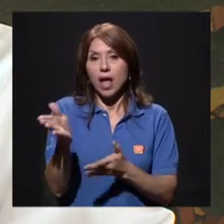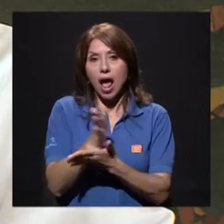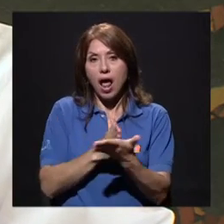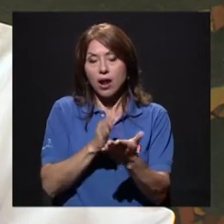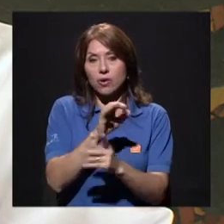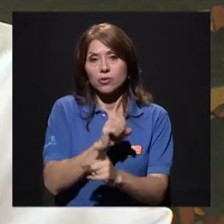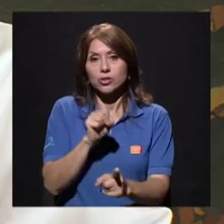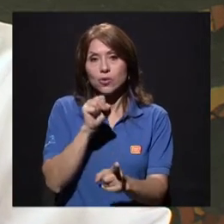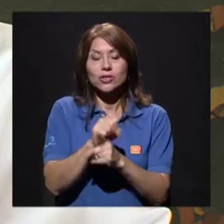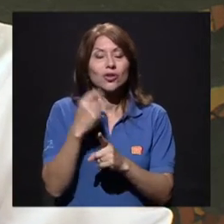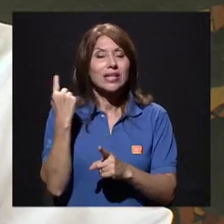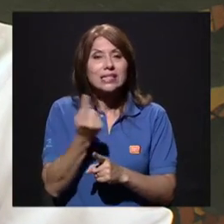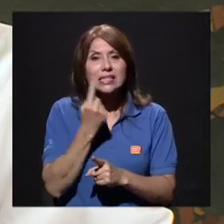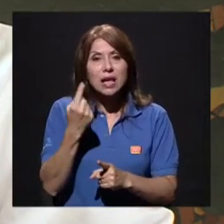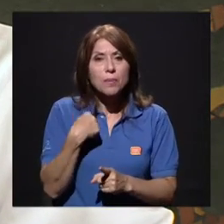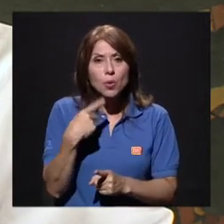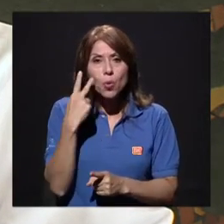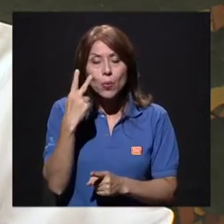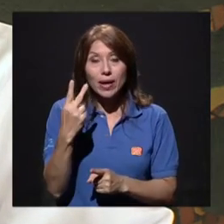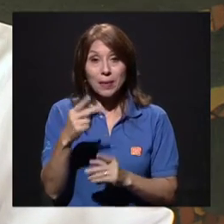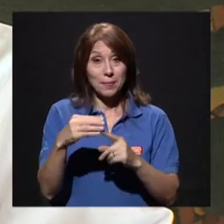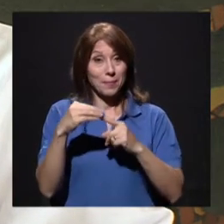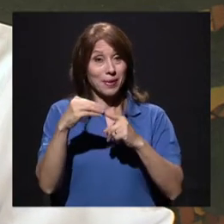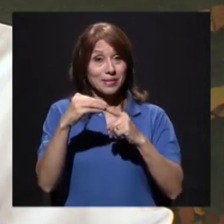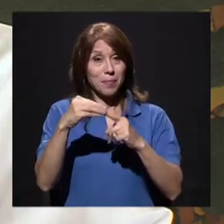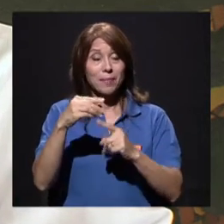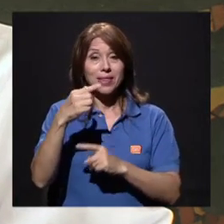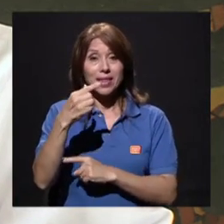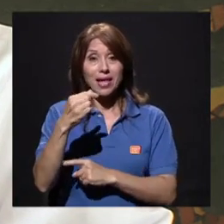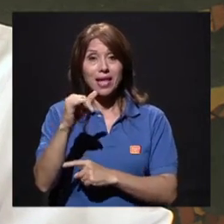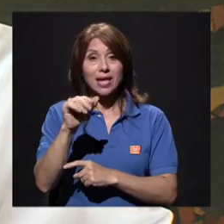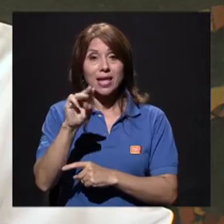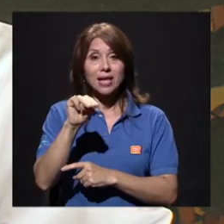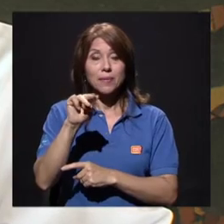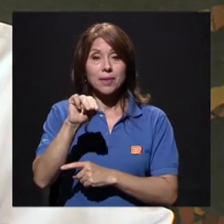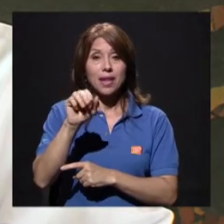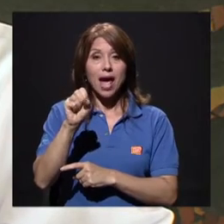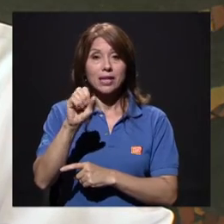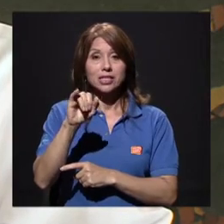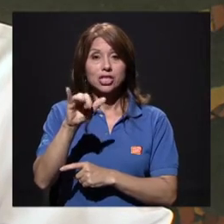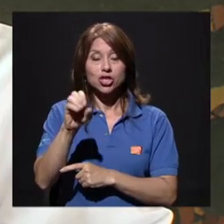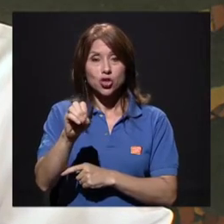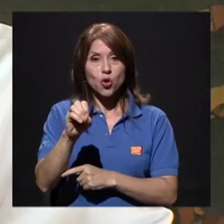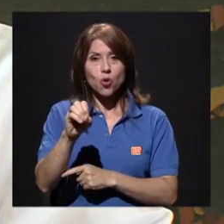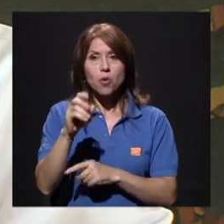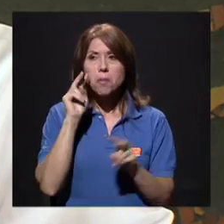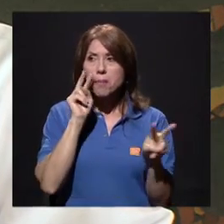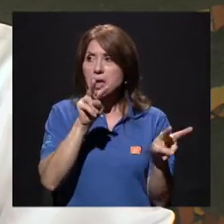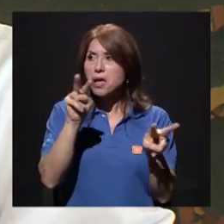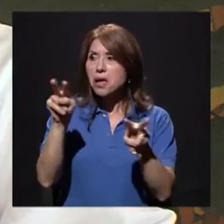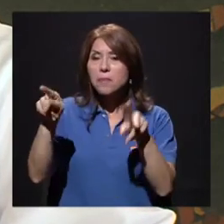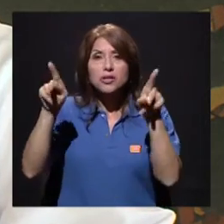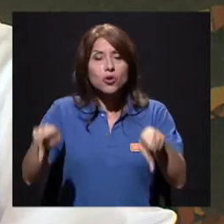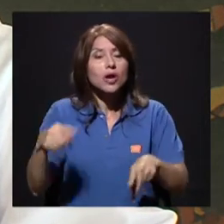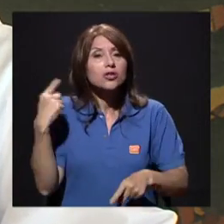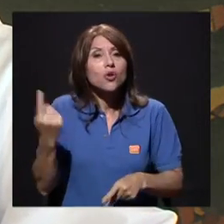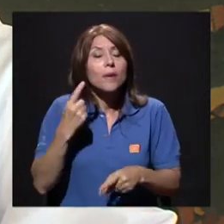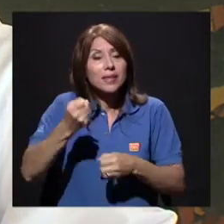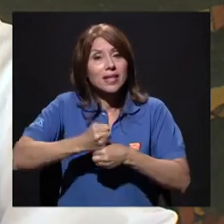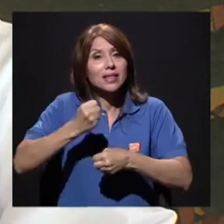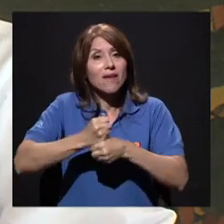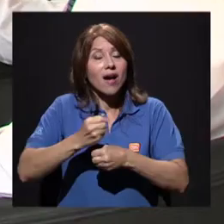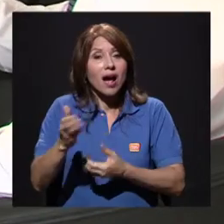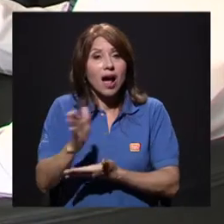es que principalmente en los gimnasios las personas solo trabajan lo que es la contrarresistencia. Ahora olvidando de que